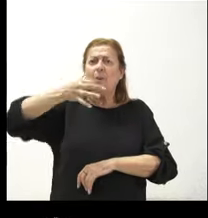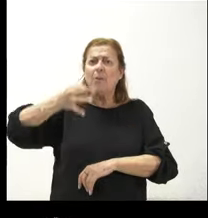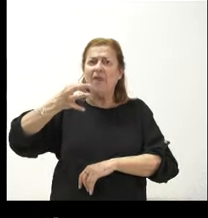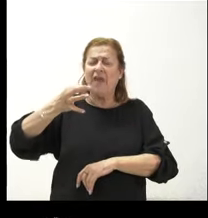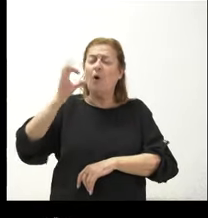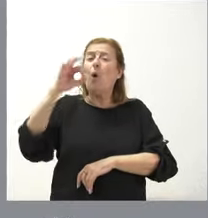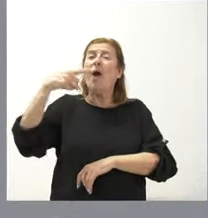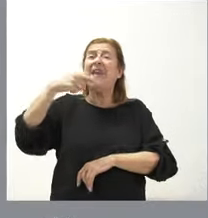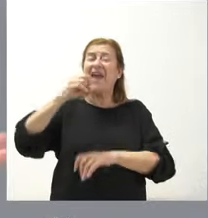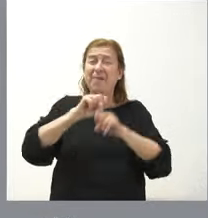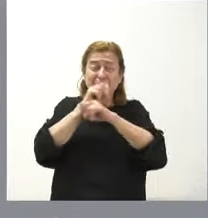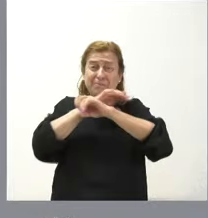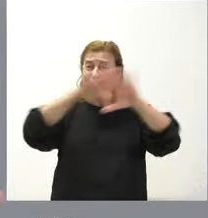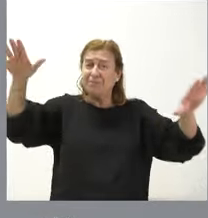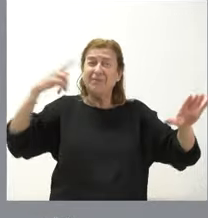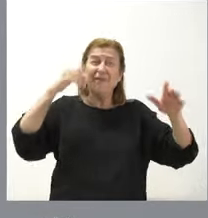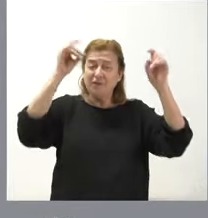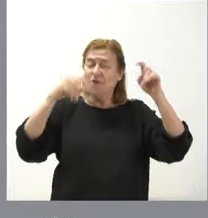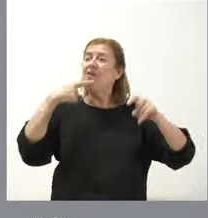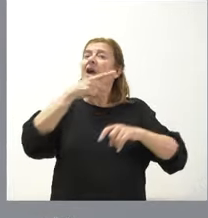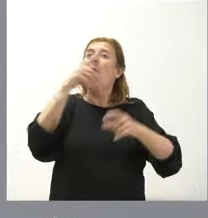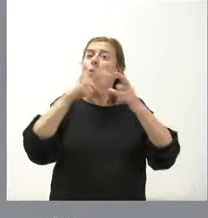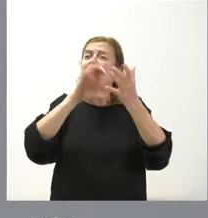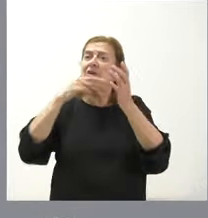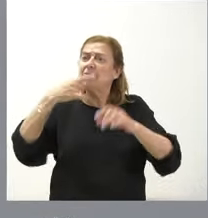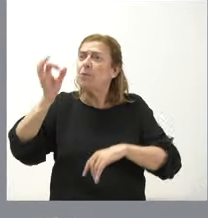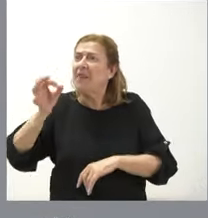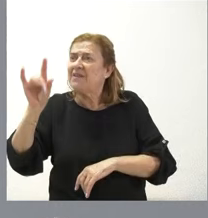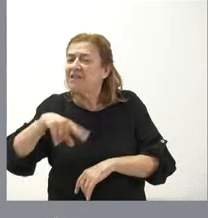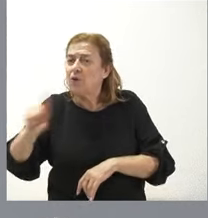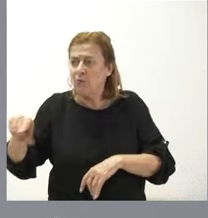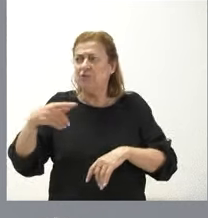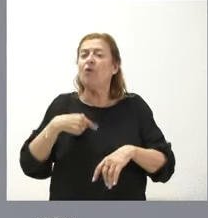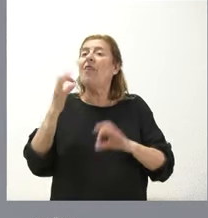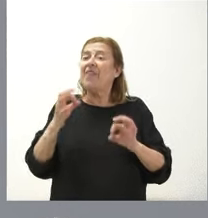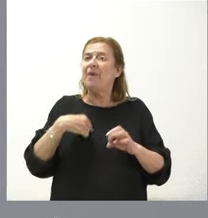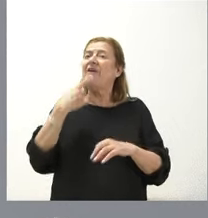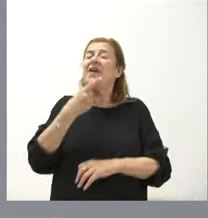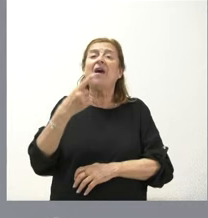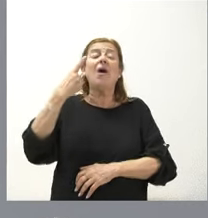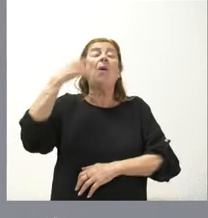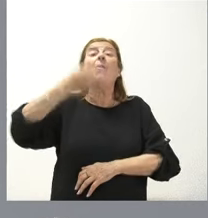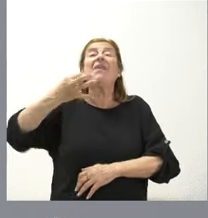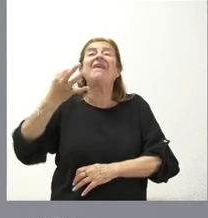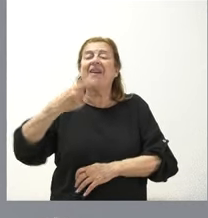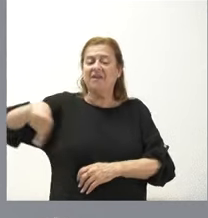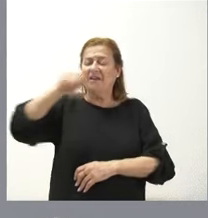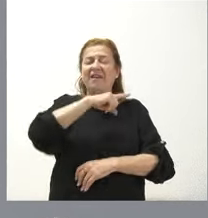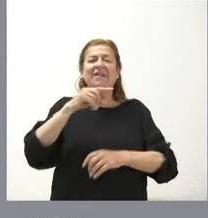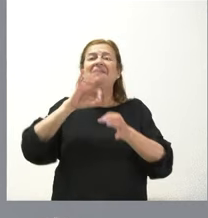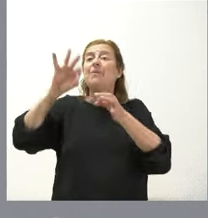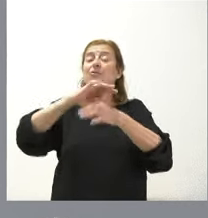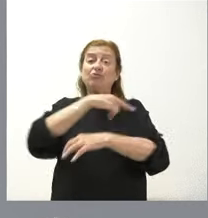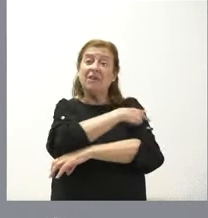ONG. Nosotros lo que tenemos que dar es veracidad a los informes de inspección que realizan los servicios sanitarios